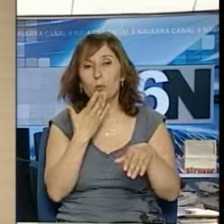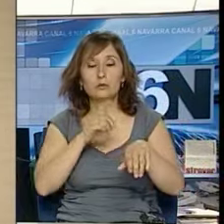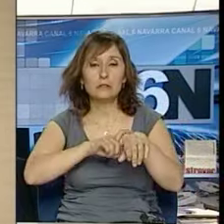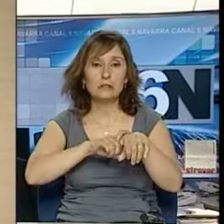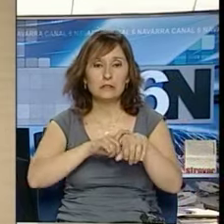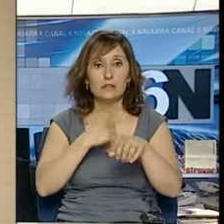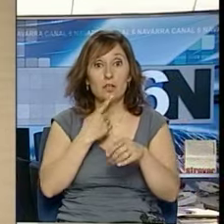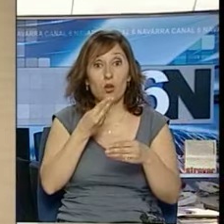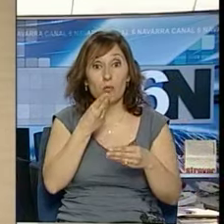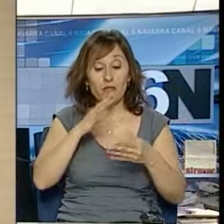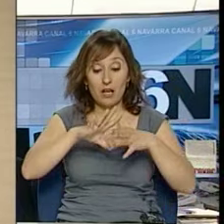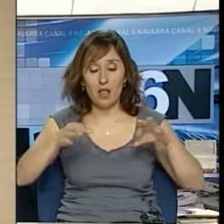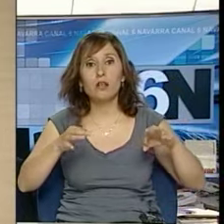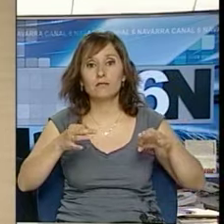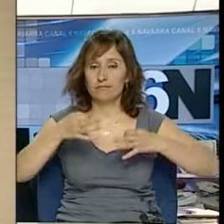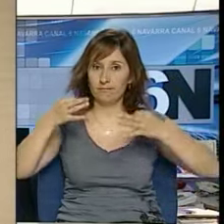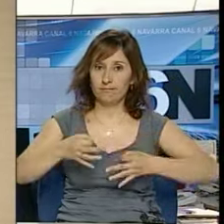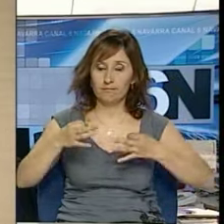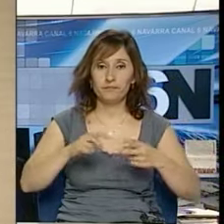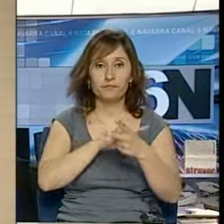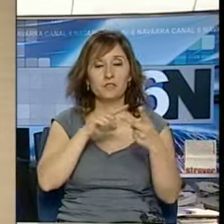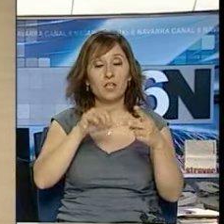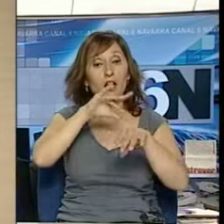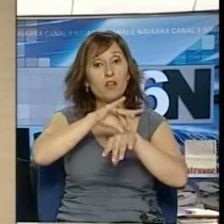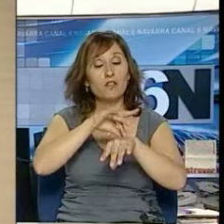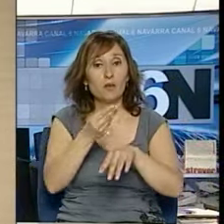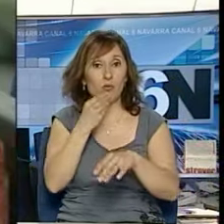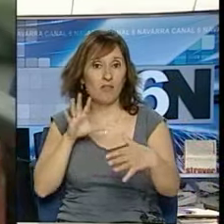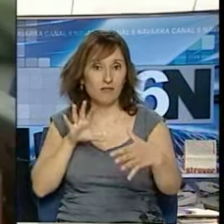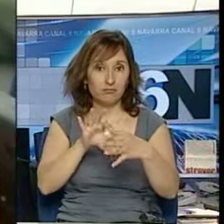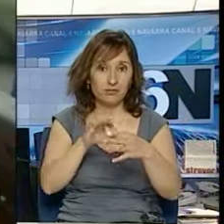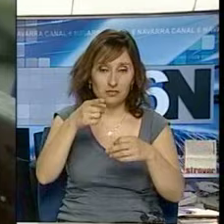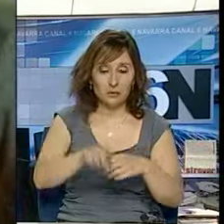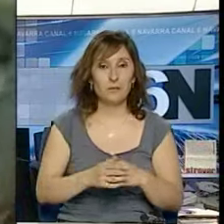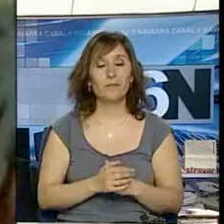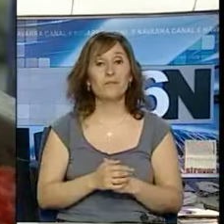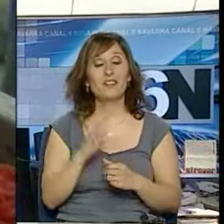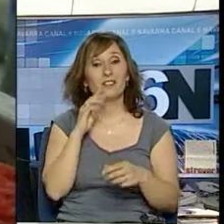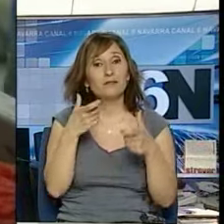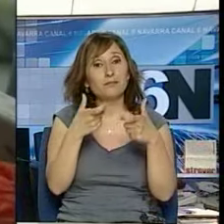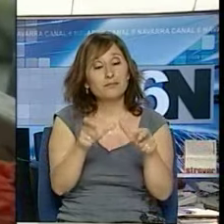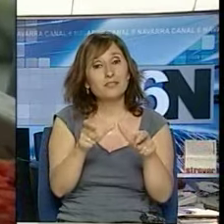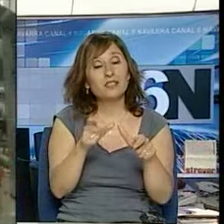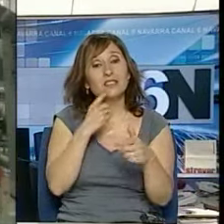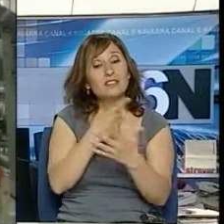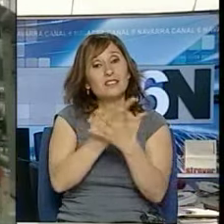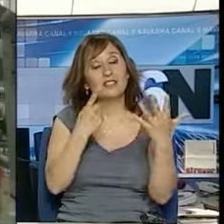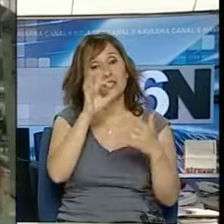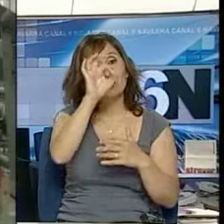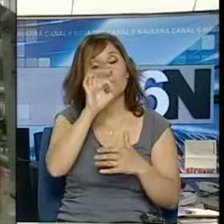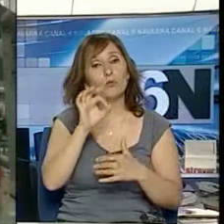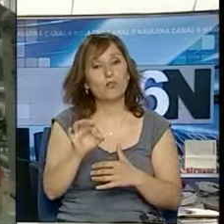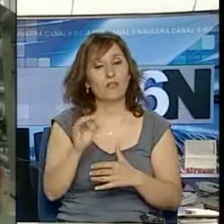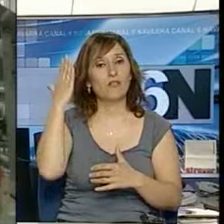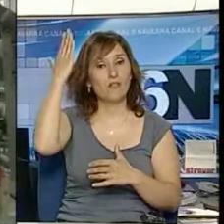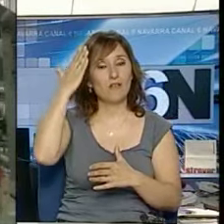seguridad de la cadena alimentaria humana, las enfermedades relacionadas con la alimentación. La industria de la agroalimentación supone un 16% del PIB navarro y